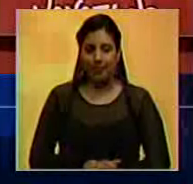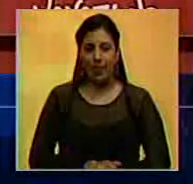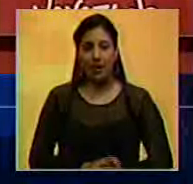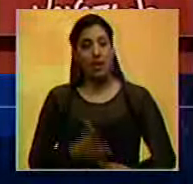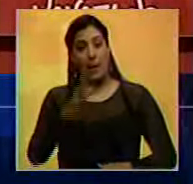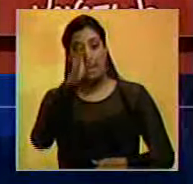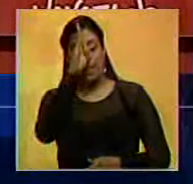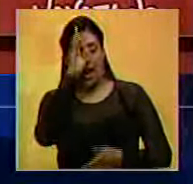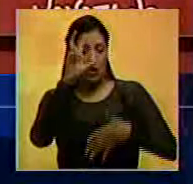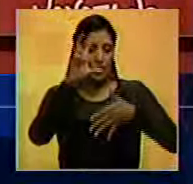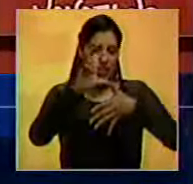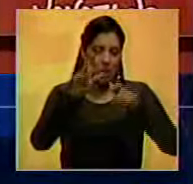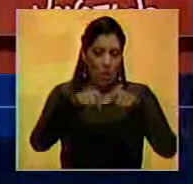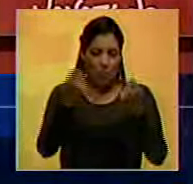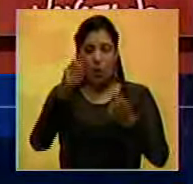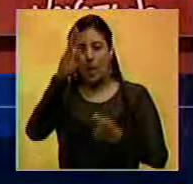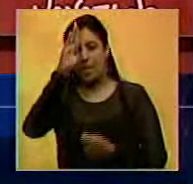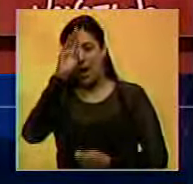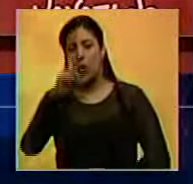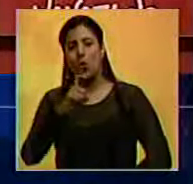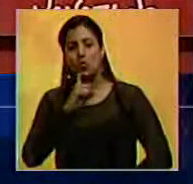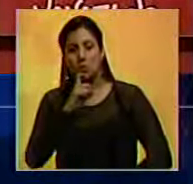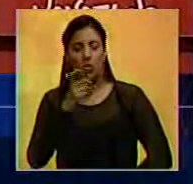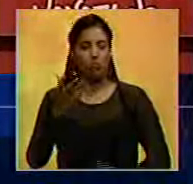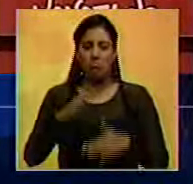Al Banco Bicentenario, al Banco del Tesoro.